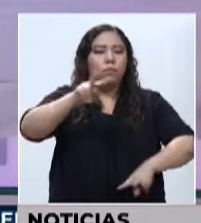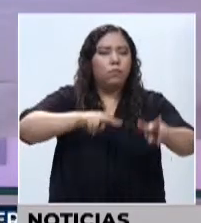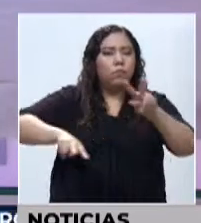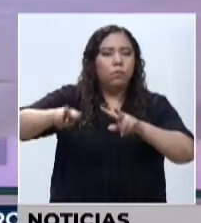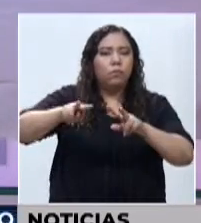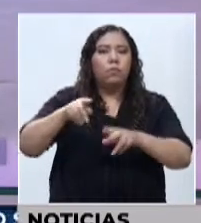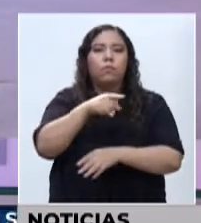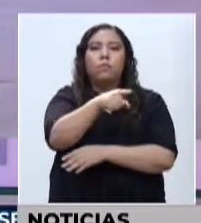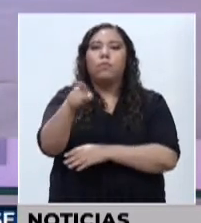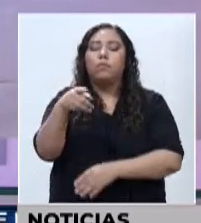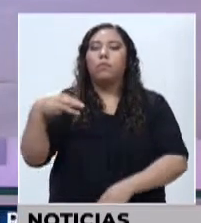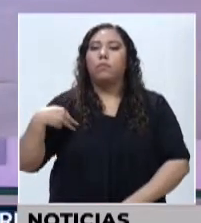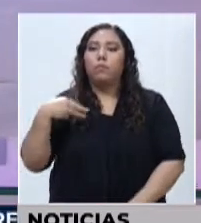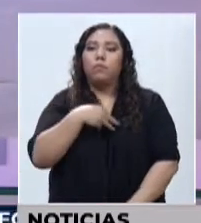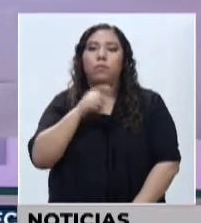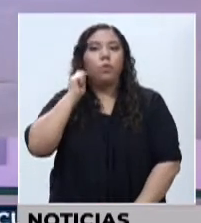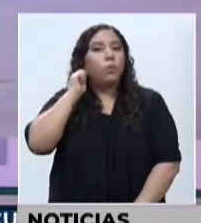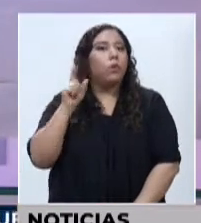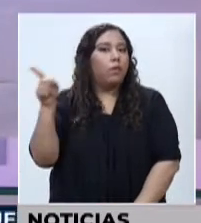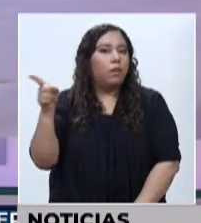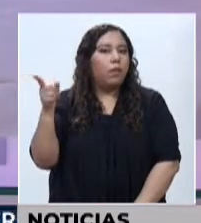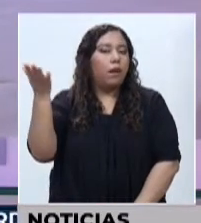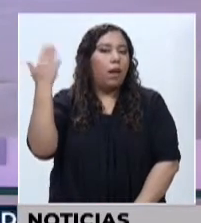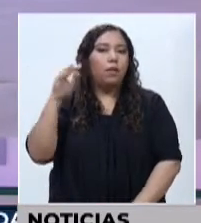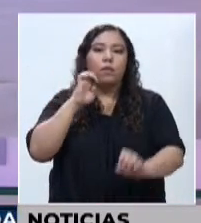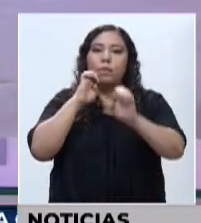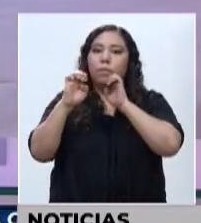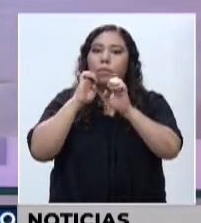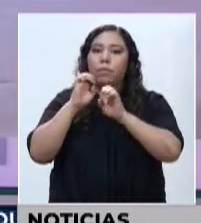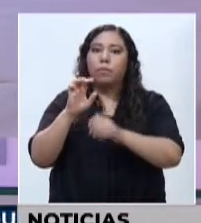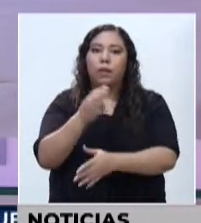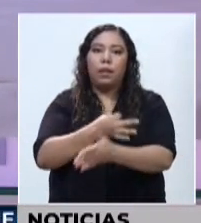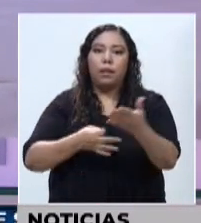Ella concedió una entrevista en el noticiero Vespertino.